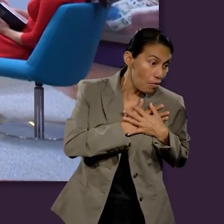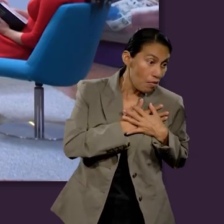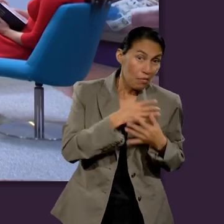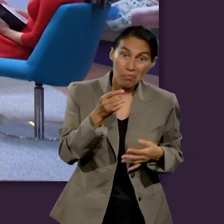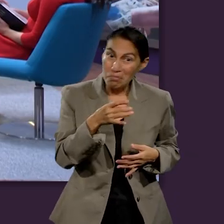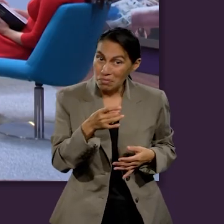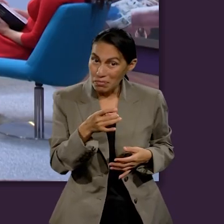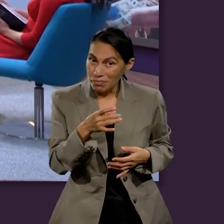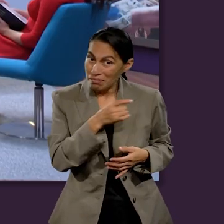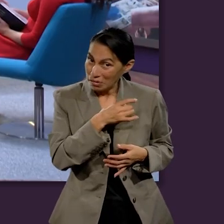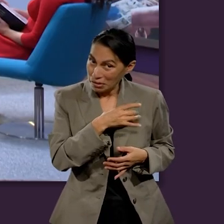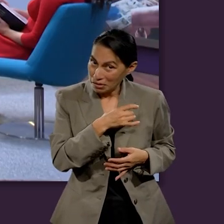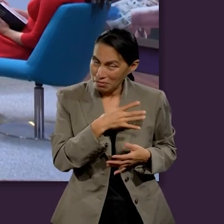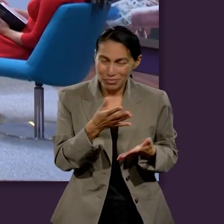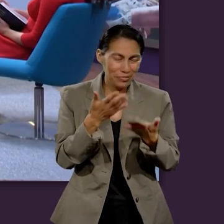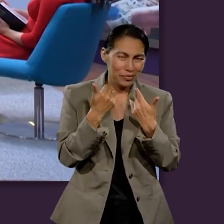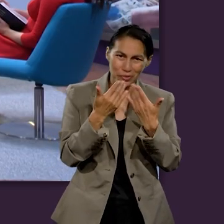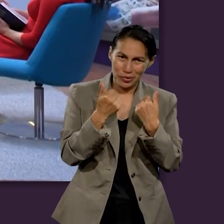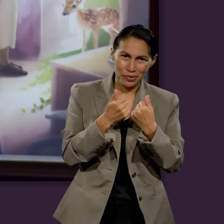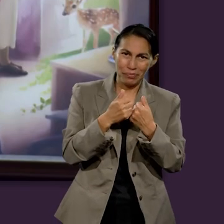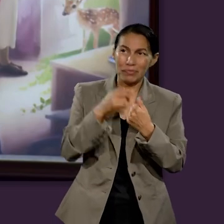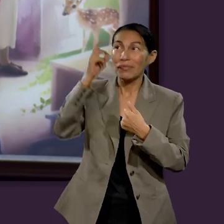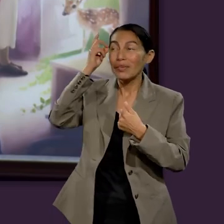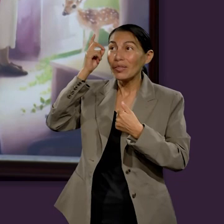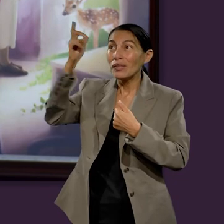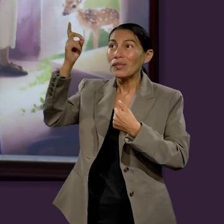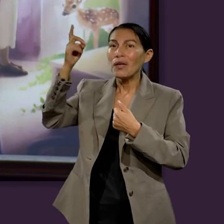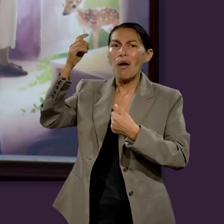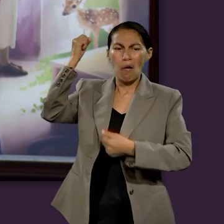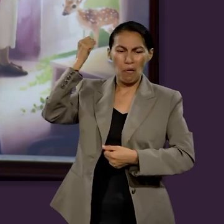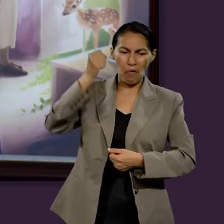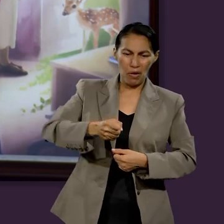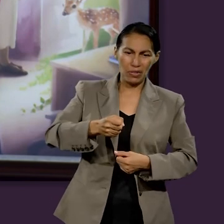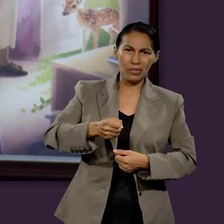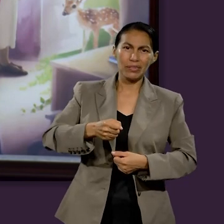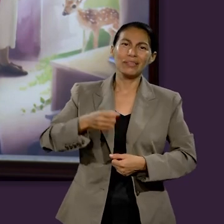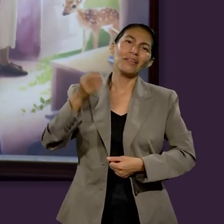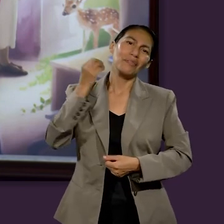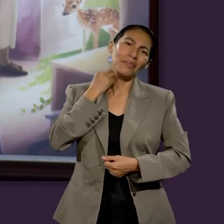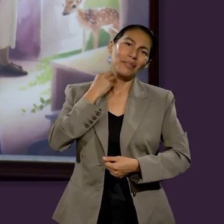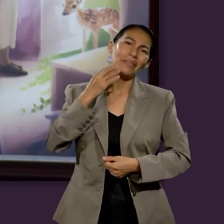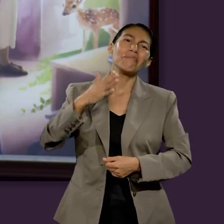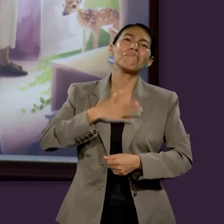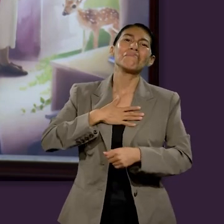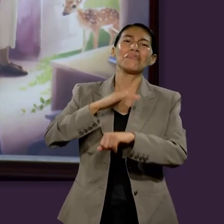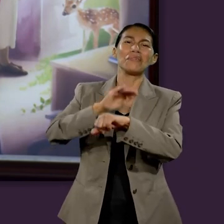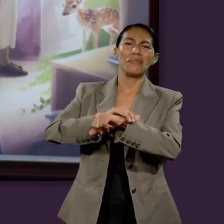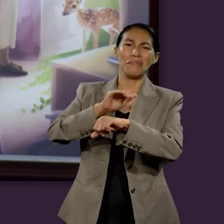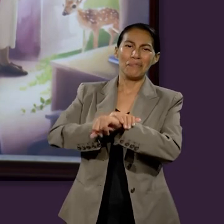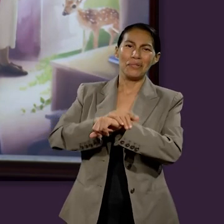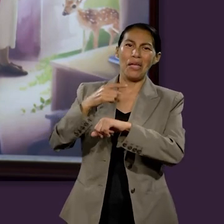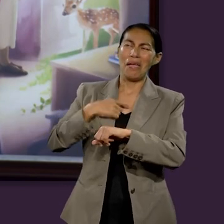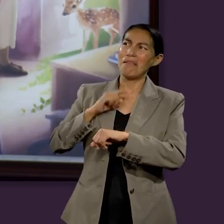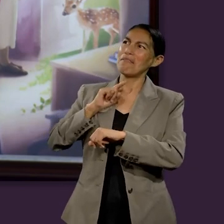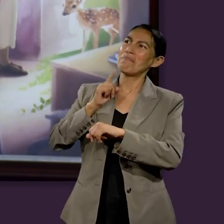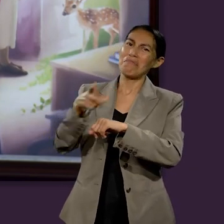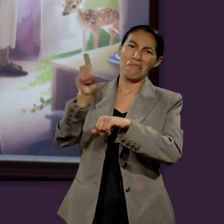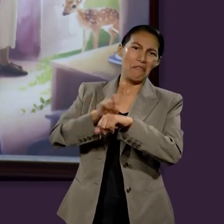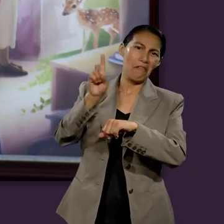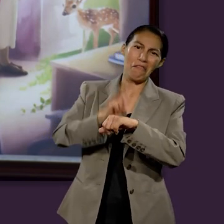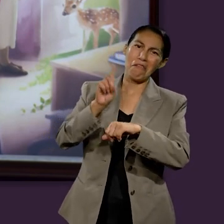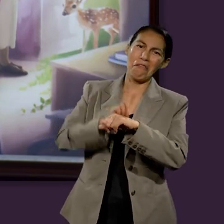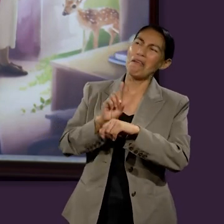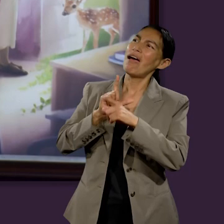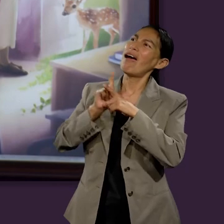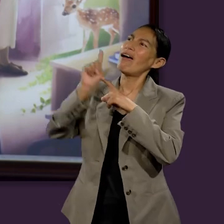En el amor no hay temor. Y el quien va a ser el juez, quien va a ser nuestro abogado, es mi